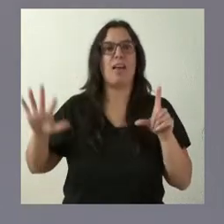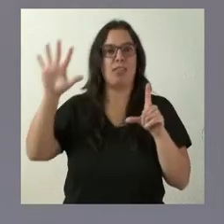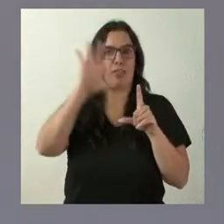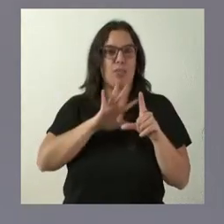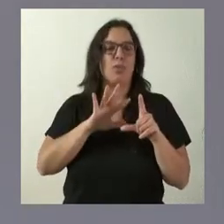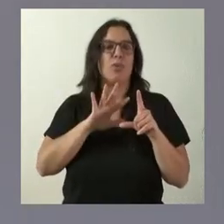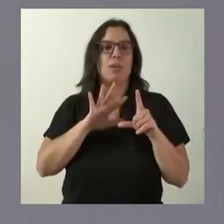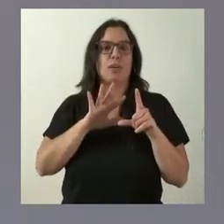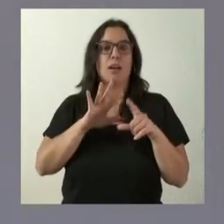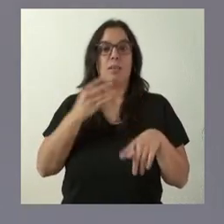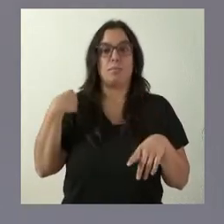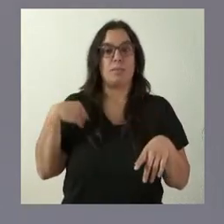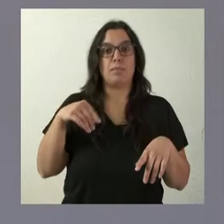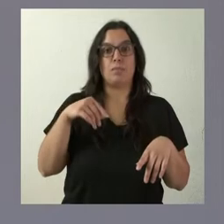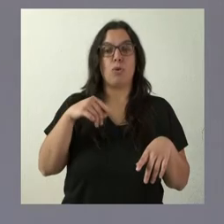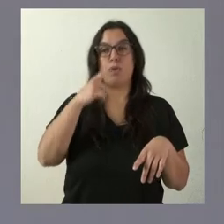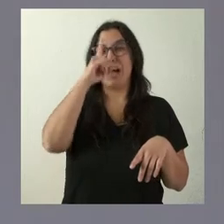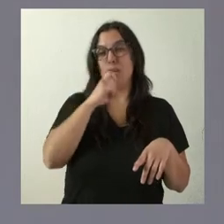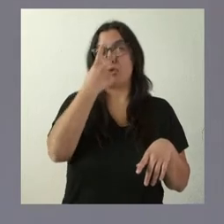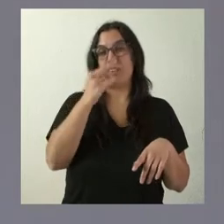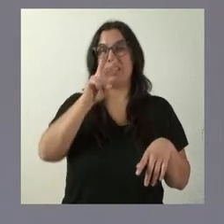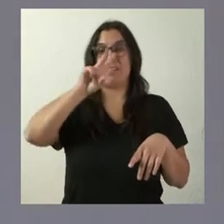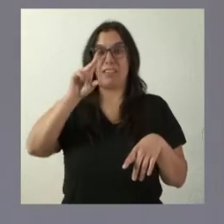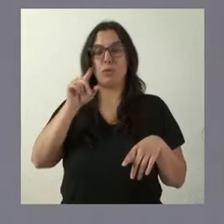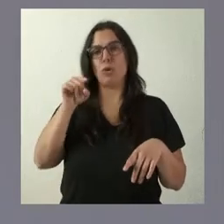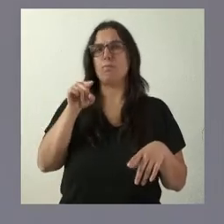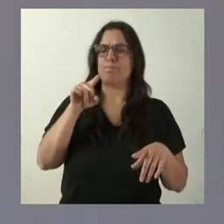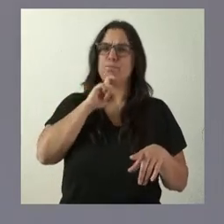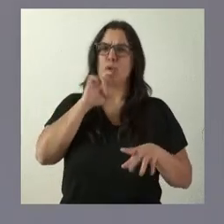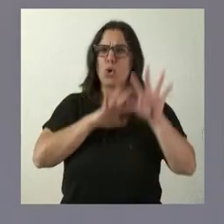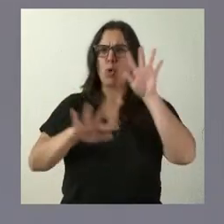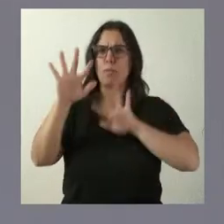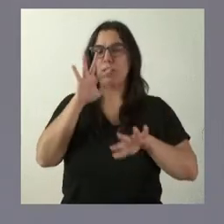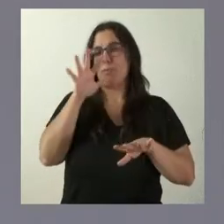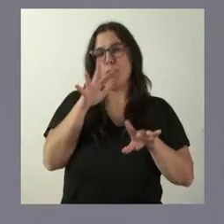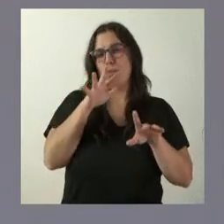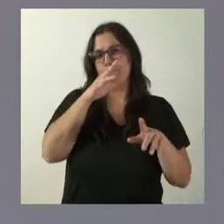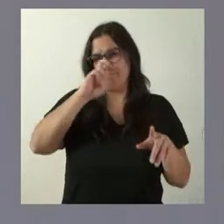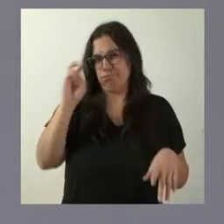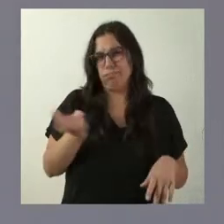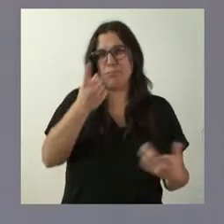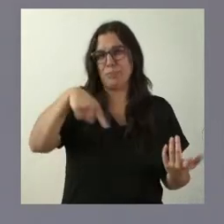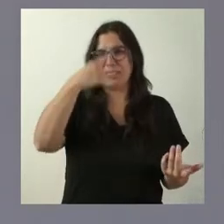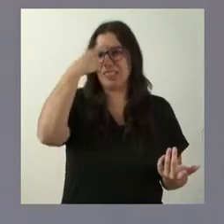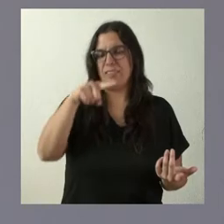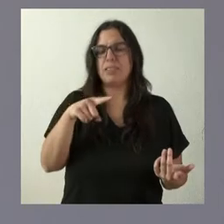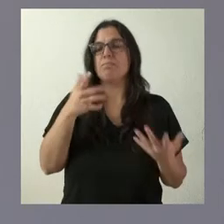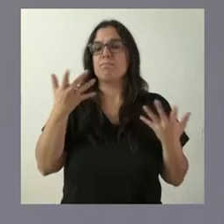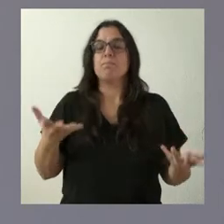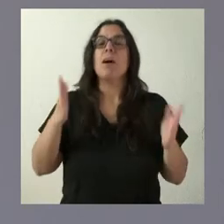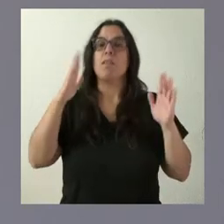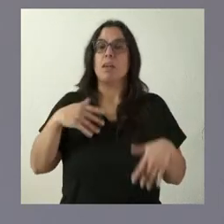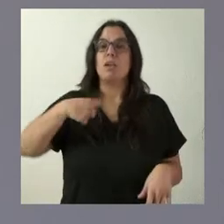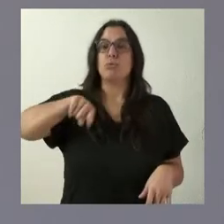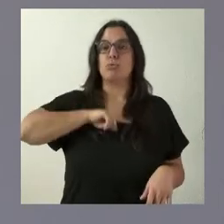en el último año cerrado, el año 2021, que fue un año especialmente complicado por muchos motivos que ustedes conocen. Nuestra